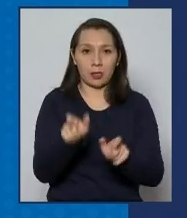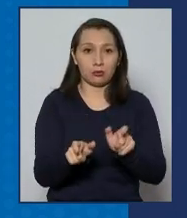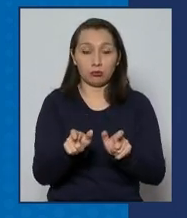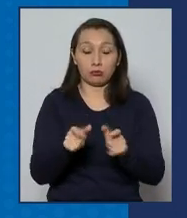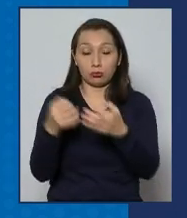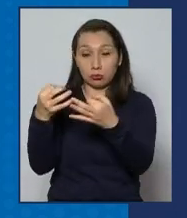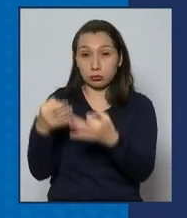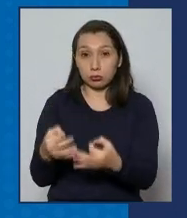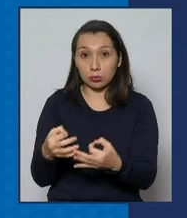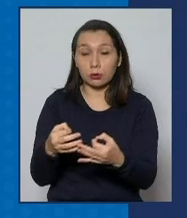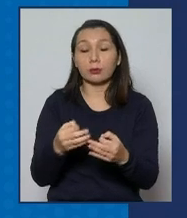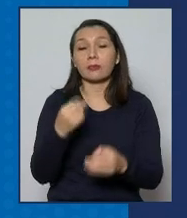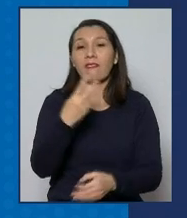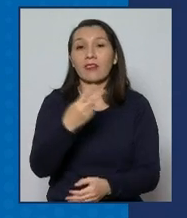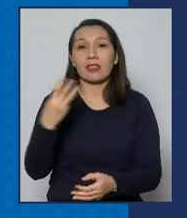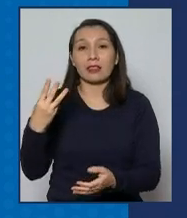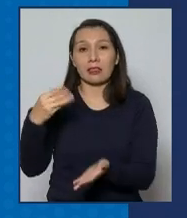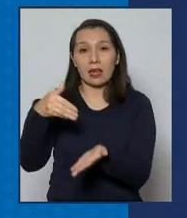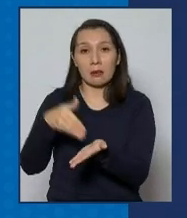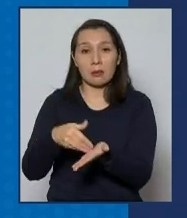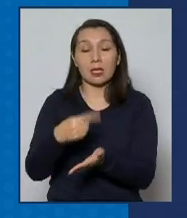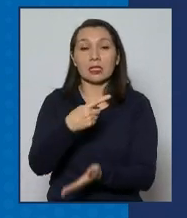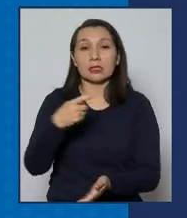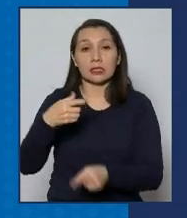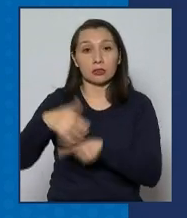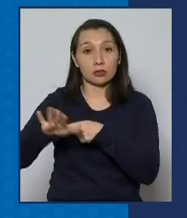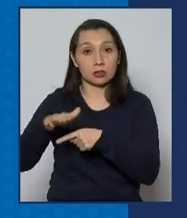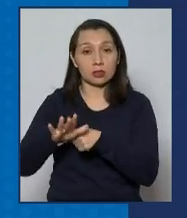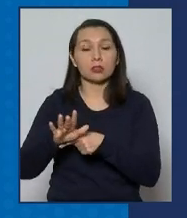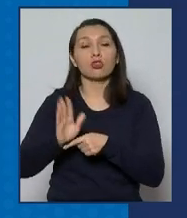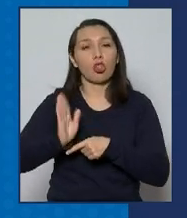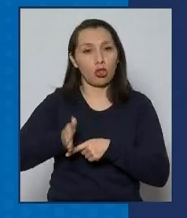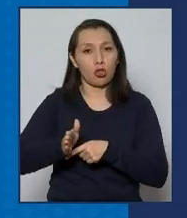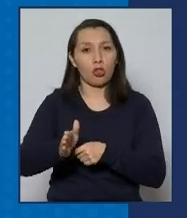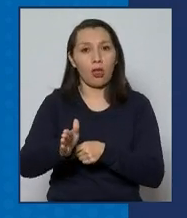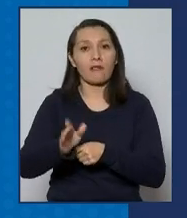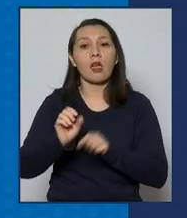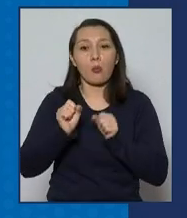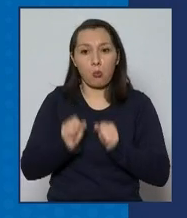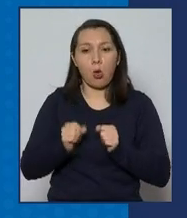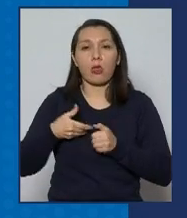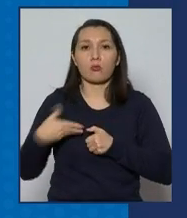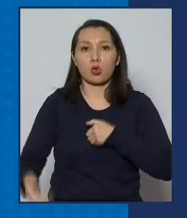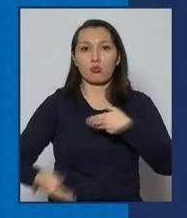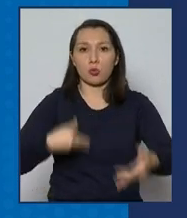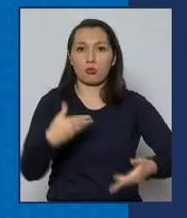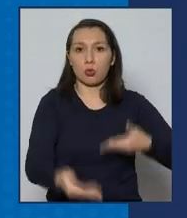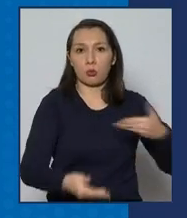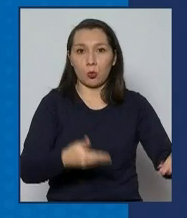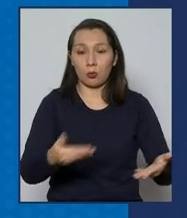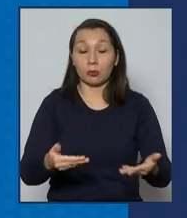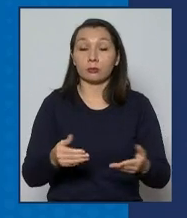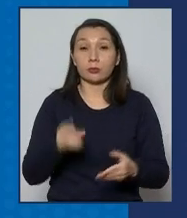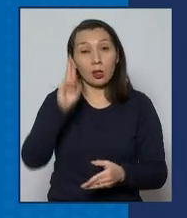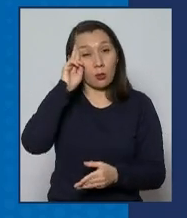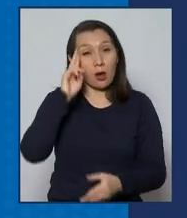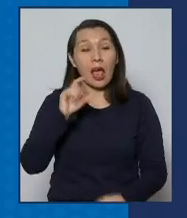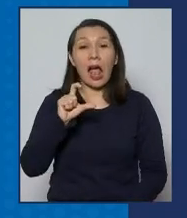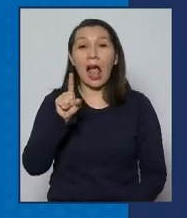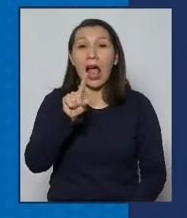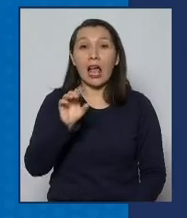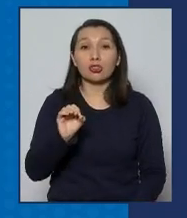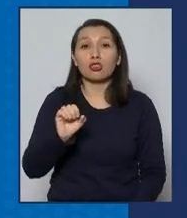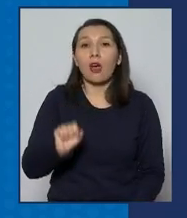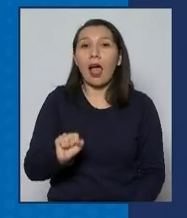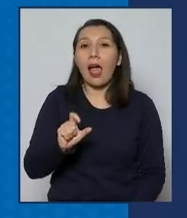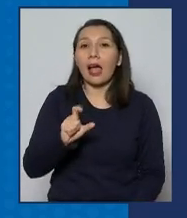de las cuales 23.115 se mantienen como casos activos. Recuerdo caso activo